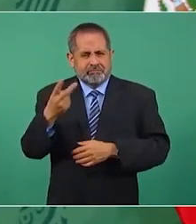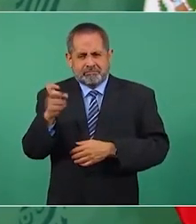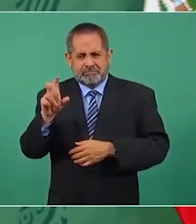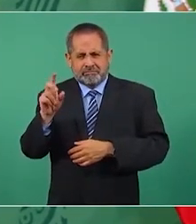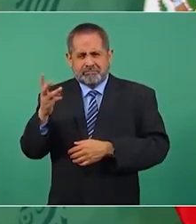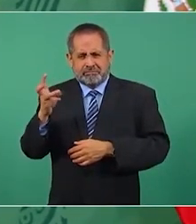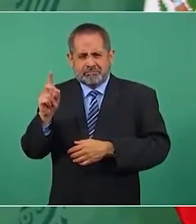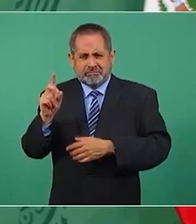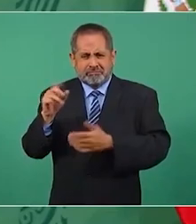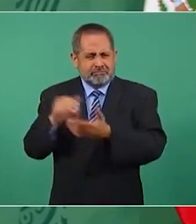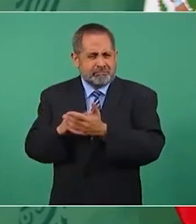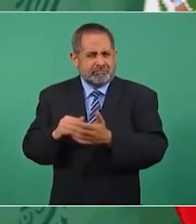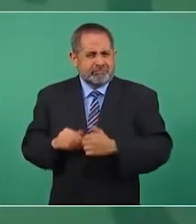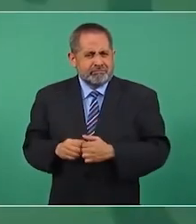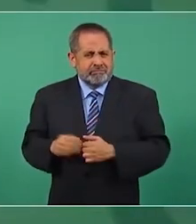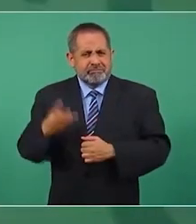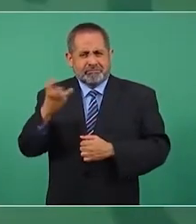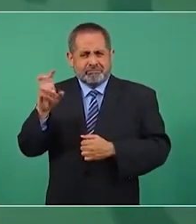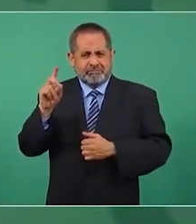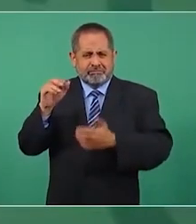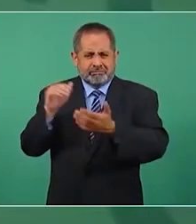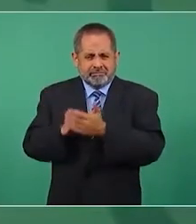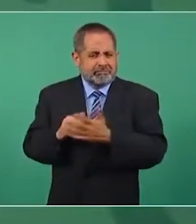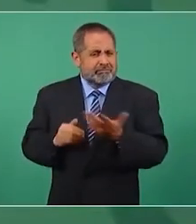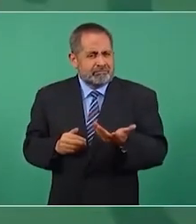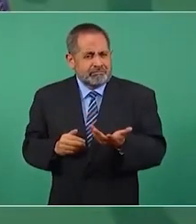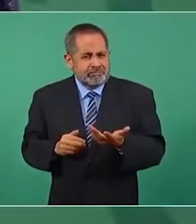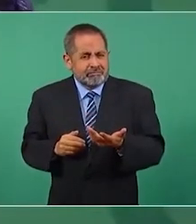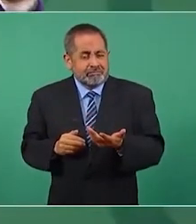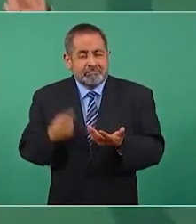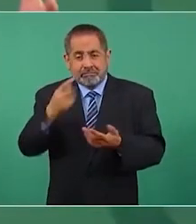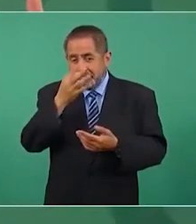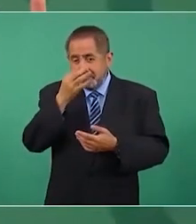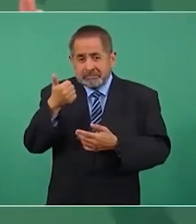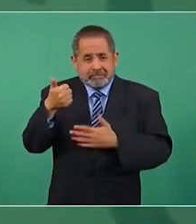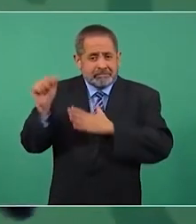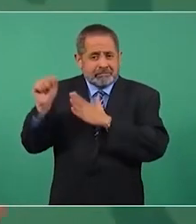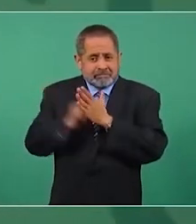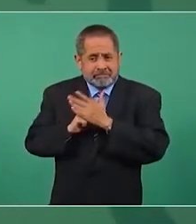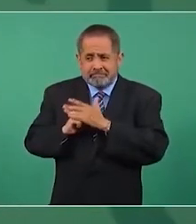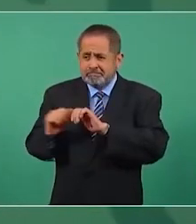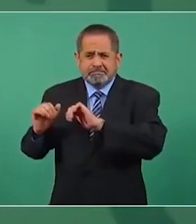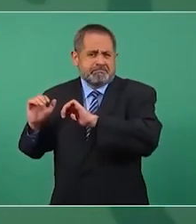mil pero en seis meses